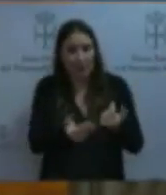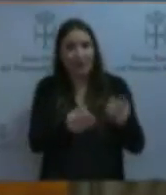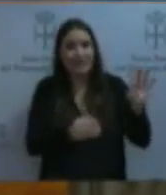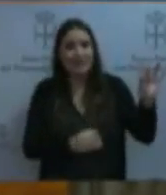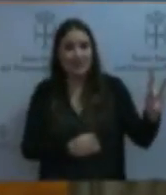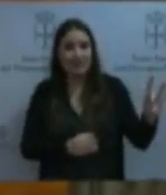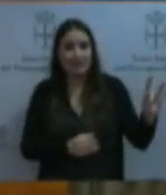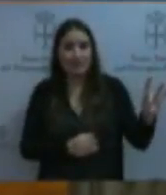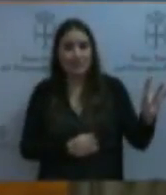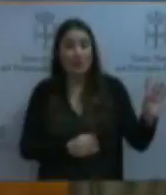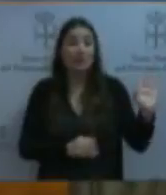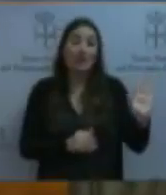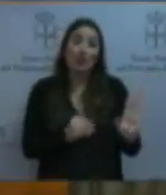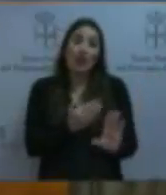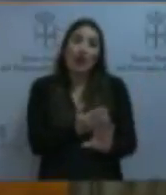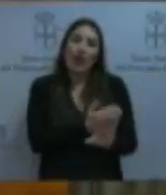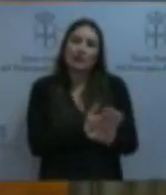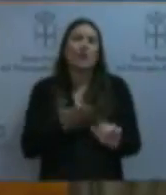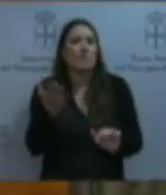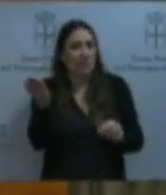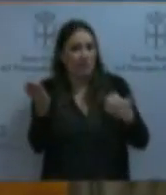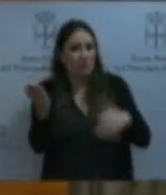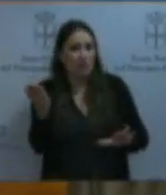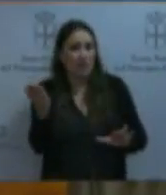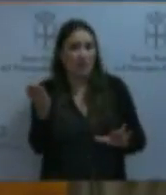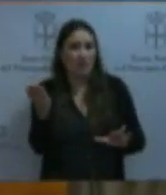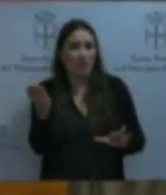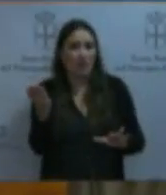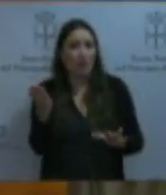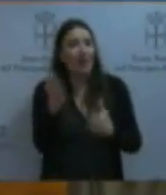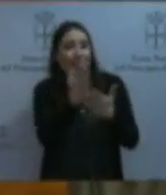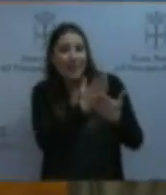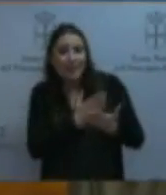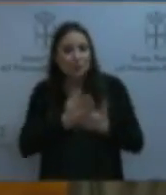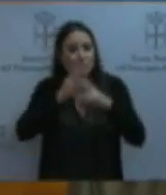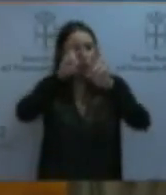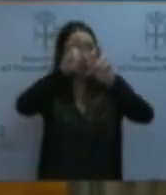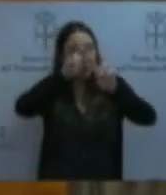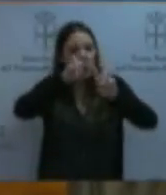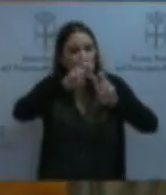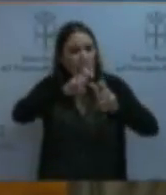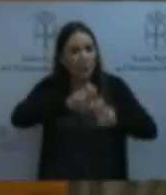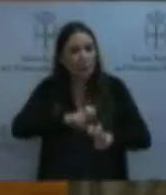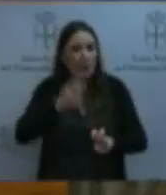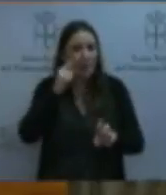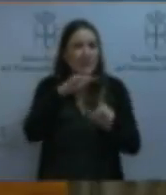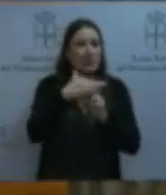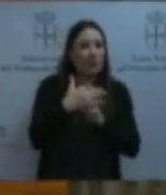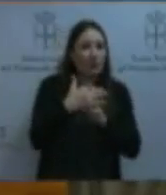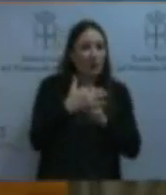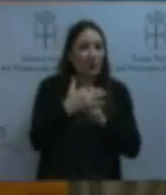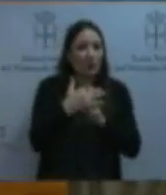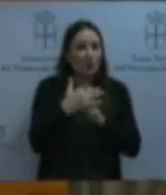previamente, llevaremos a cabo, ya está encargado, un estudio que comprenda la situación, el Estado y las actuaciones